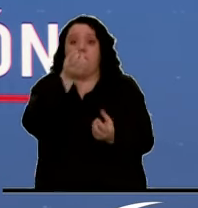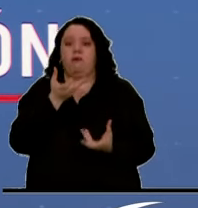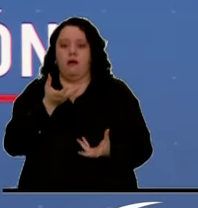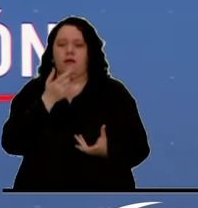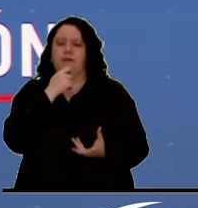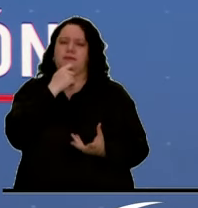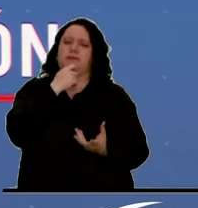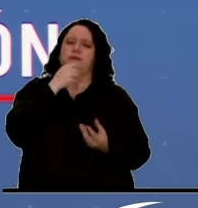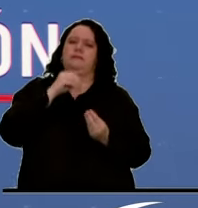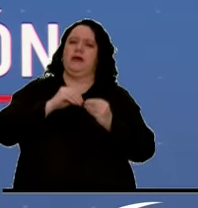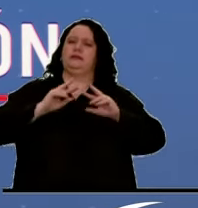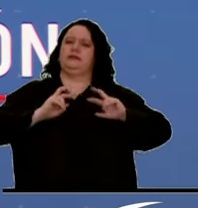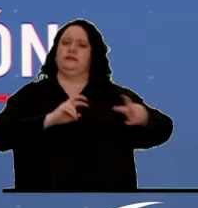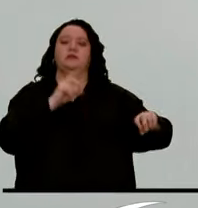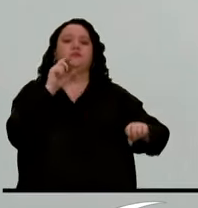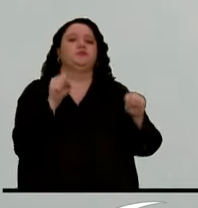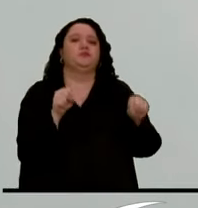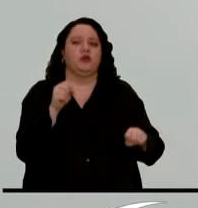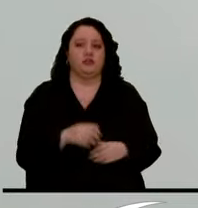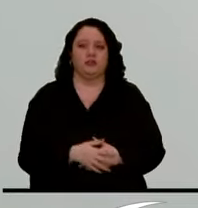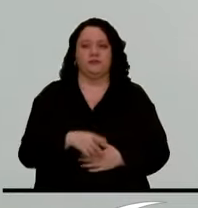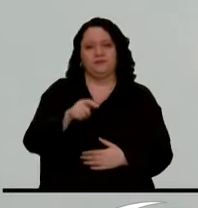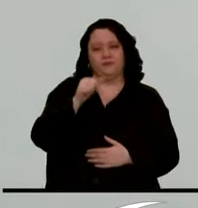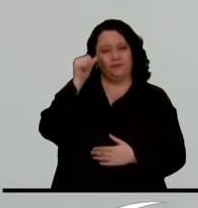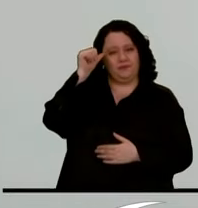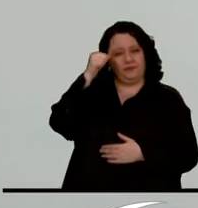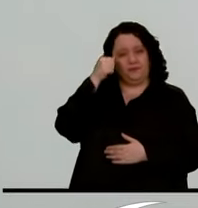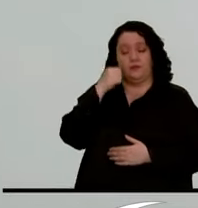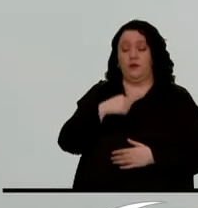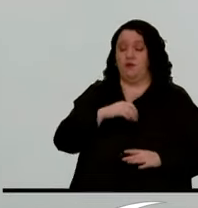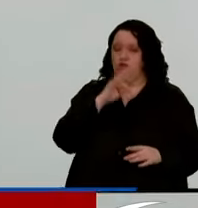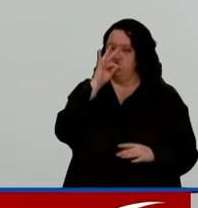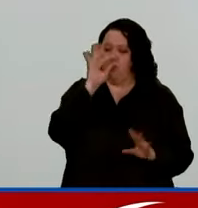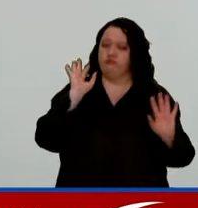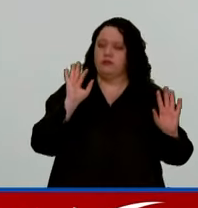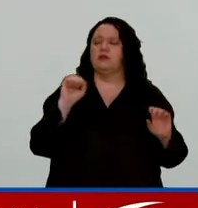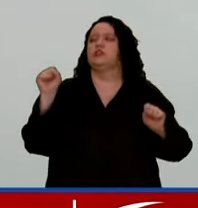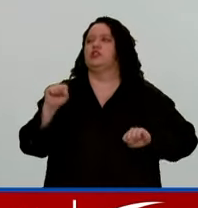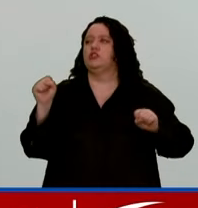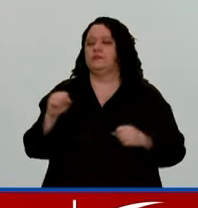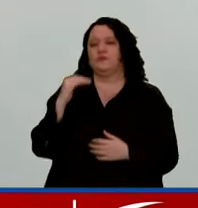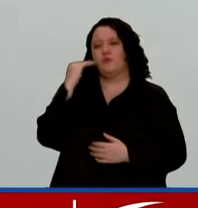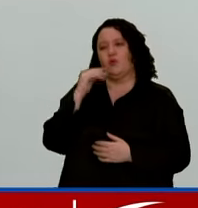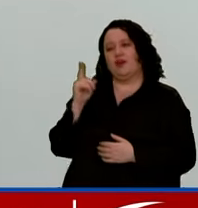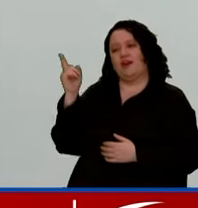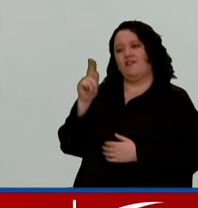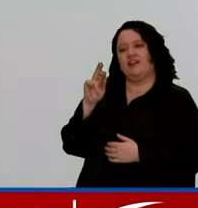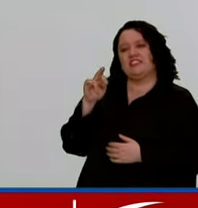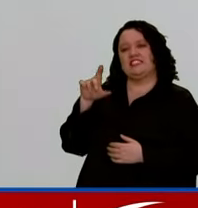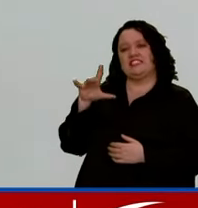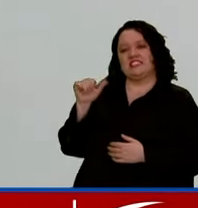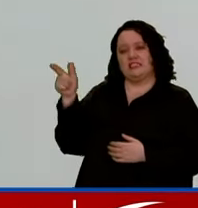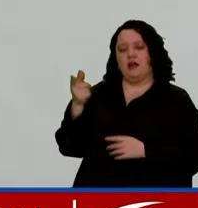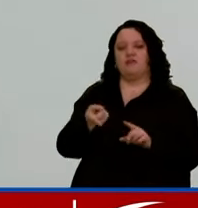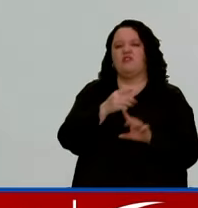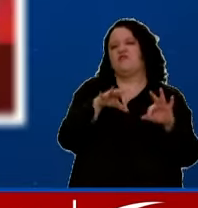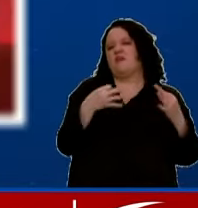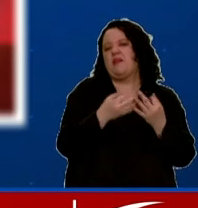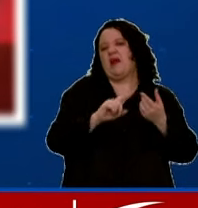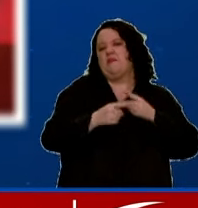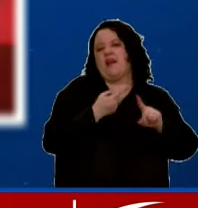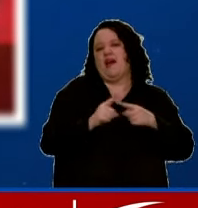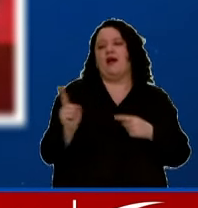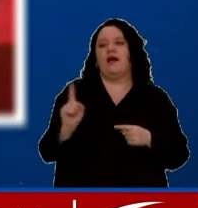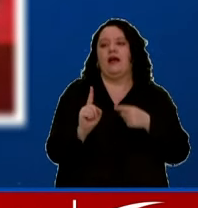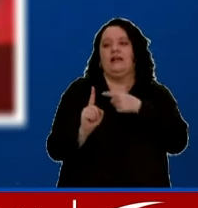nueva línea de investigación. Recuerde que está bajo la gravedad del juramento. Se trata del testimonio de Francisca Teresa Muñoz, amiga de la familia de Leal, que